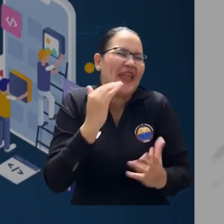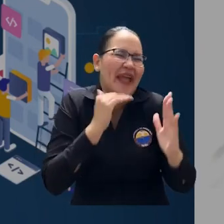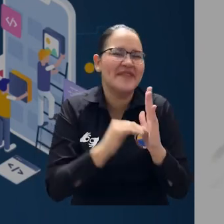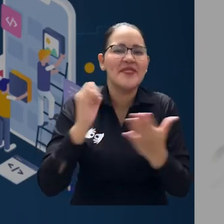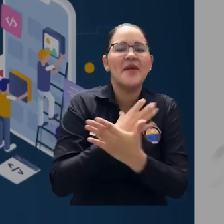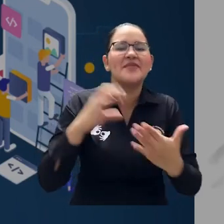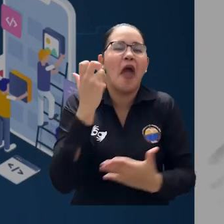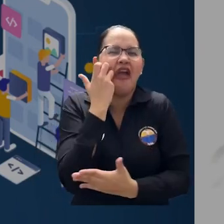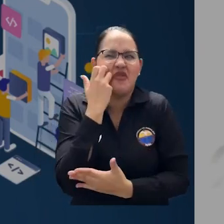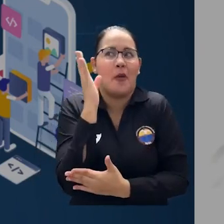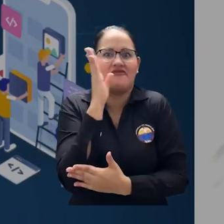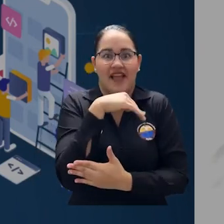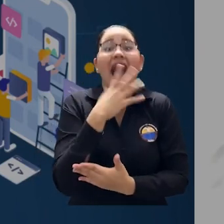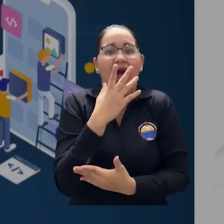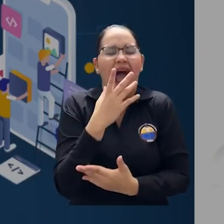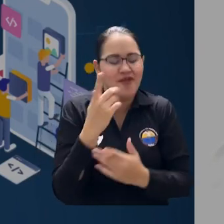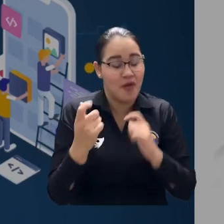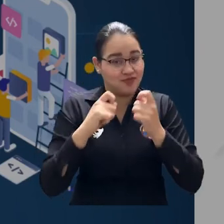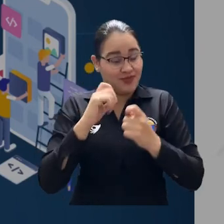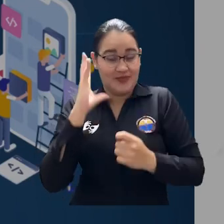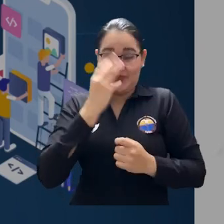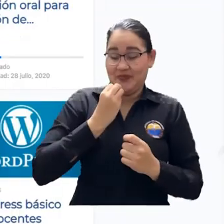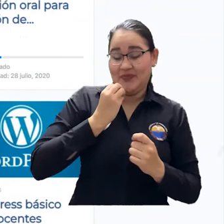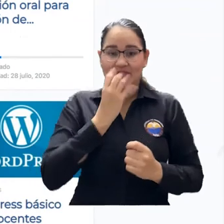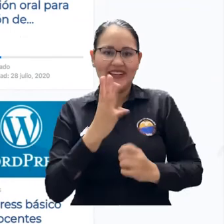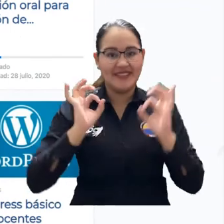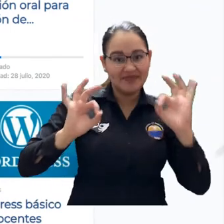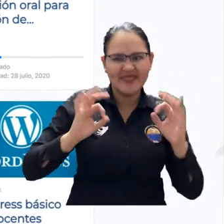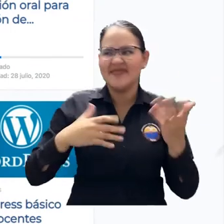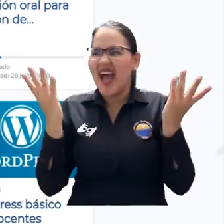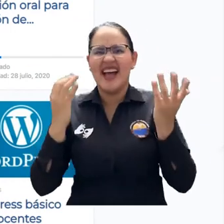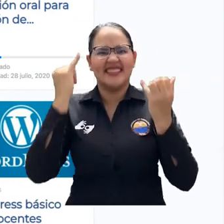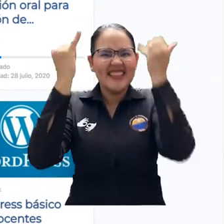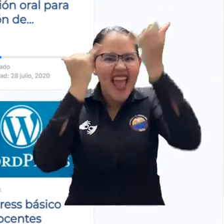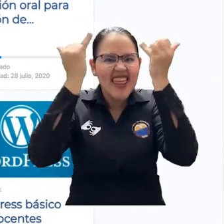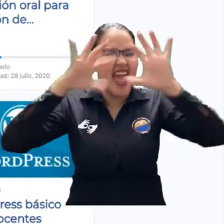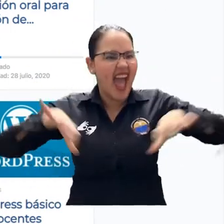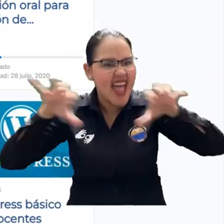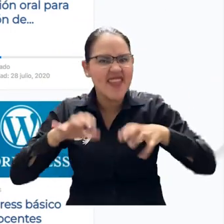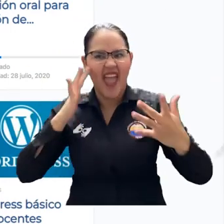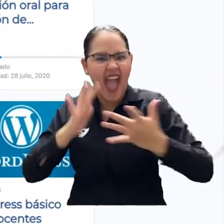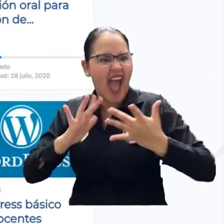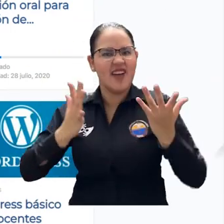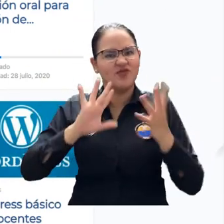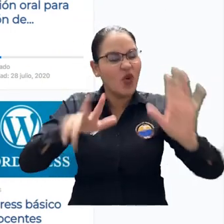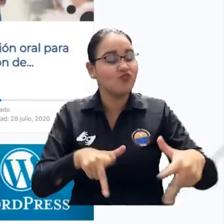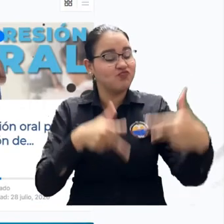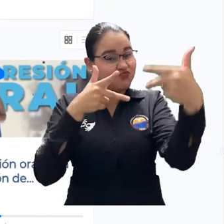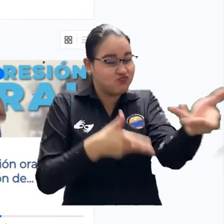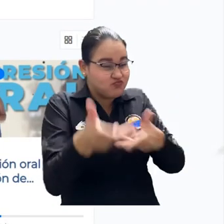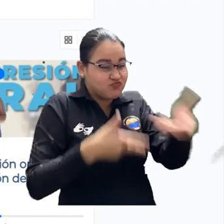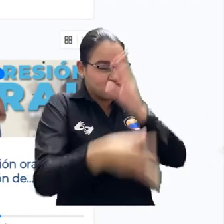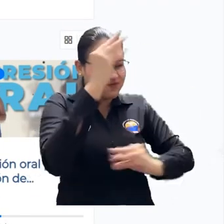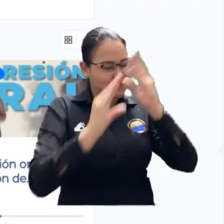otros cursos que nos van a permitir generar contenidos para invertir el aula y dinamizar ese espacio de trabajo ese espacio de